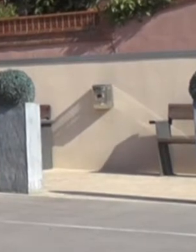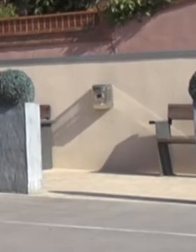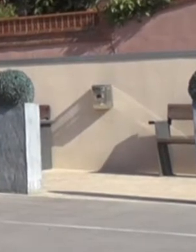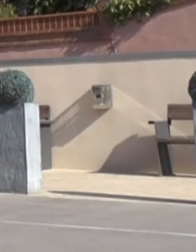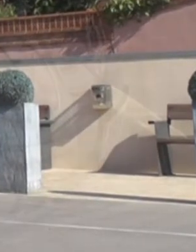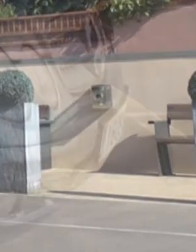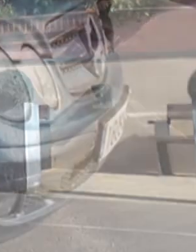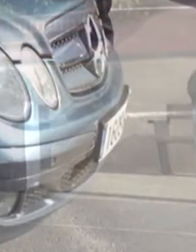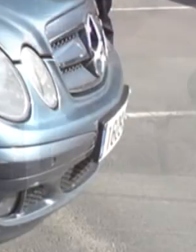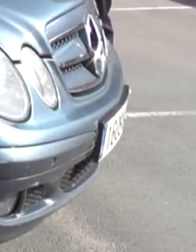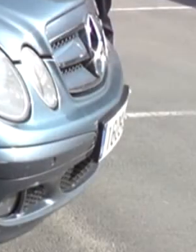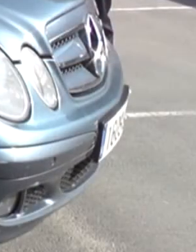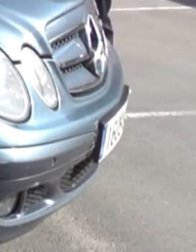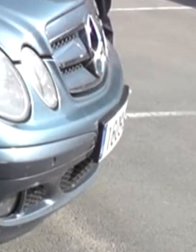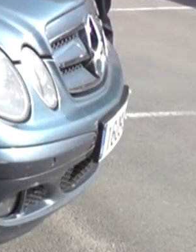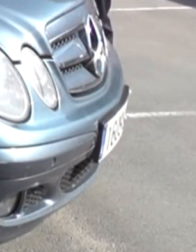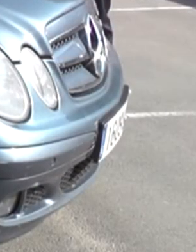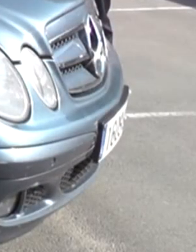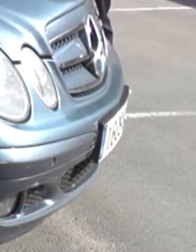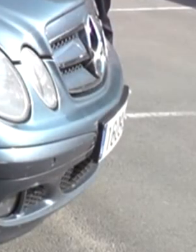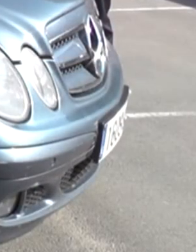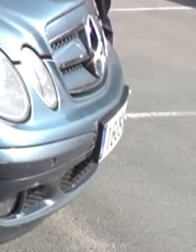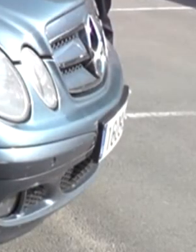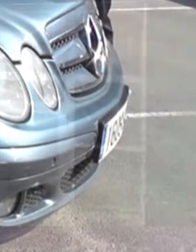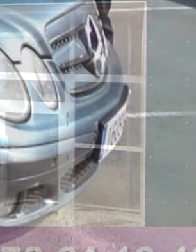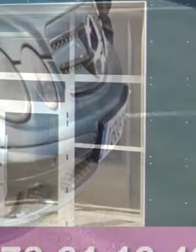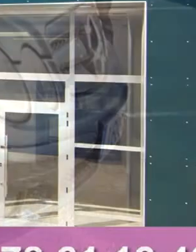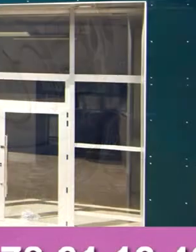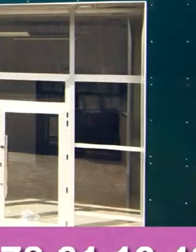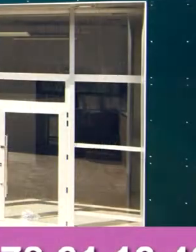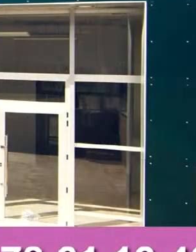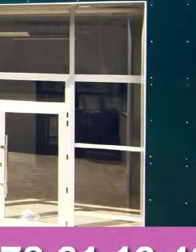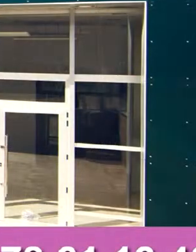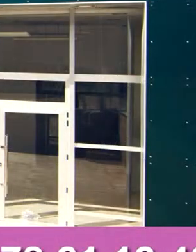Puede confiar en nosotros. Estamos en carretera de Alcañiz 67.